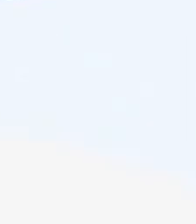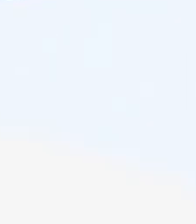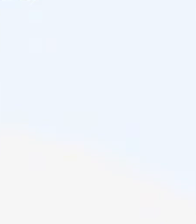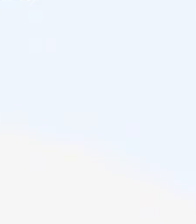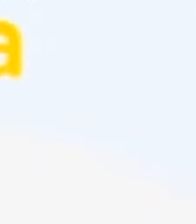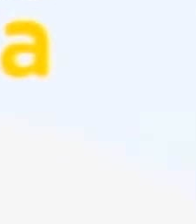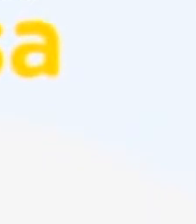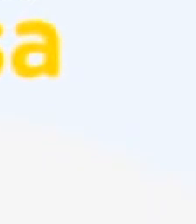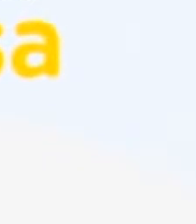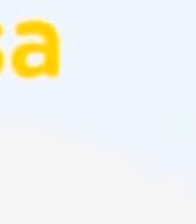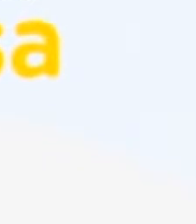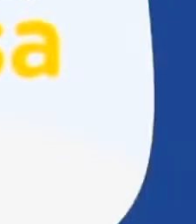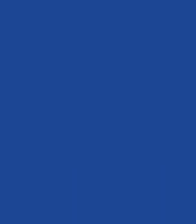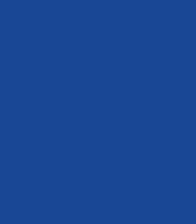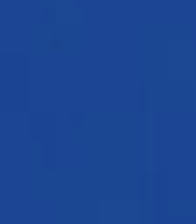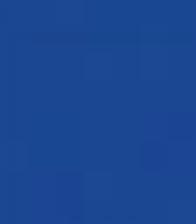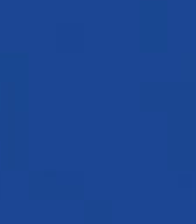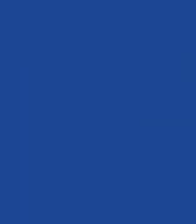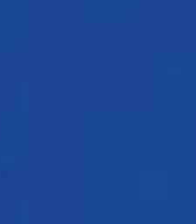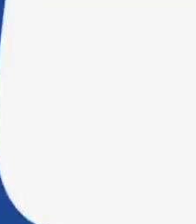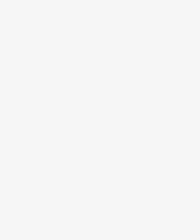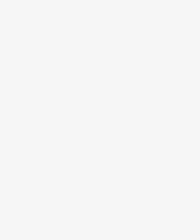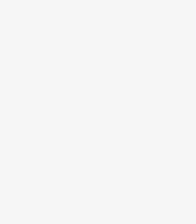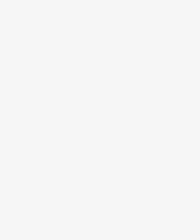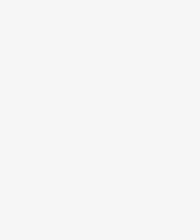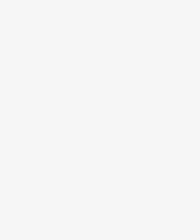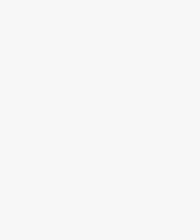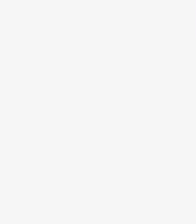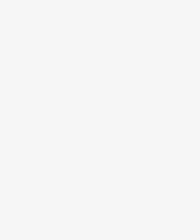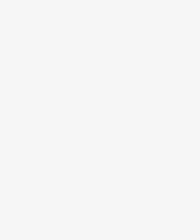Aprendo en casa Los gananajos en clan